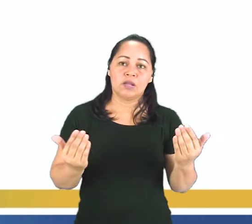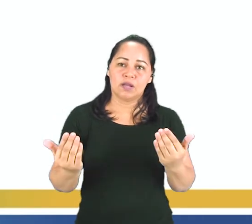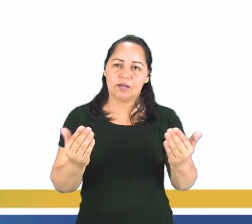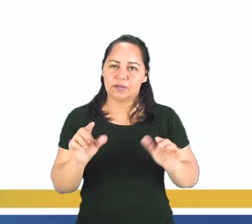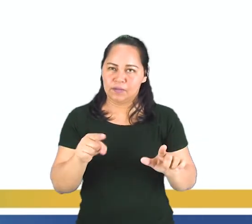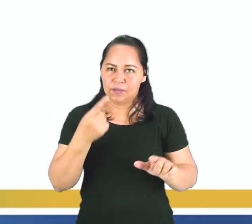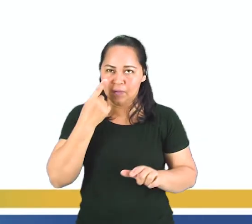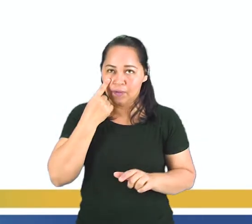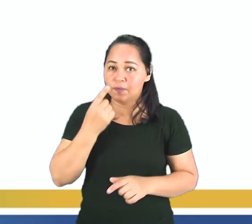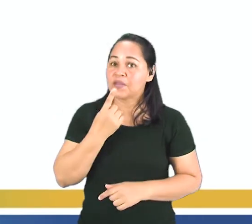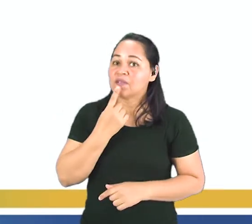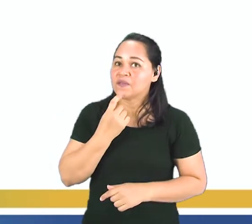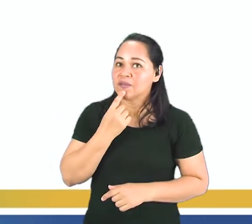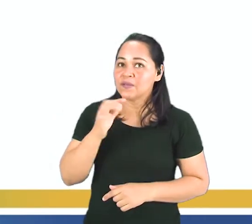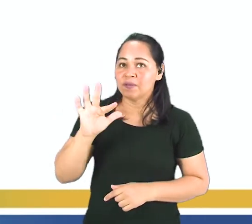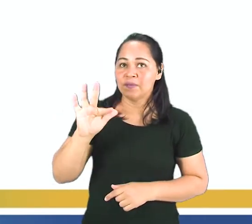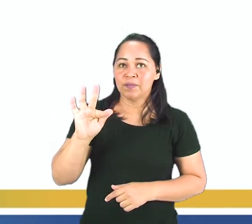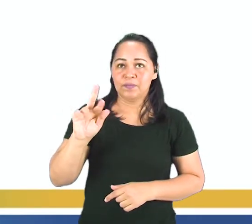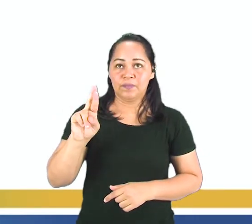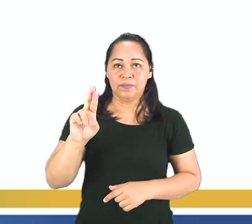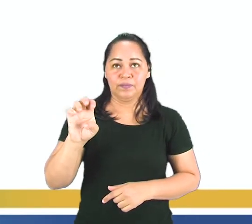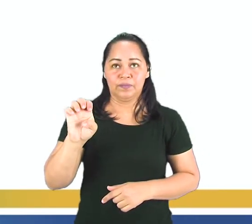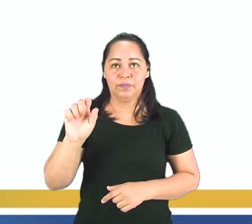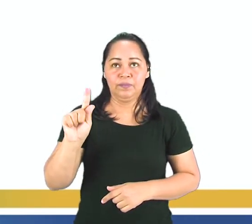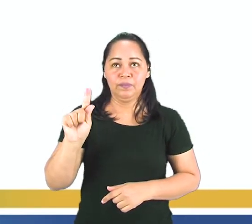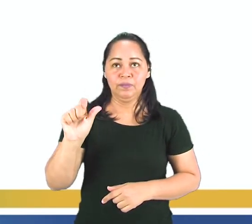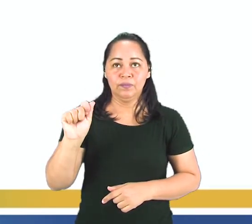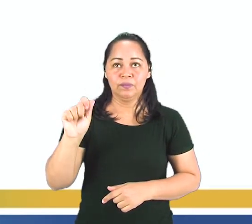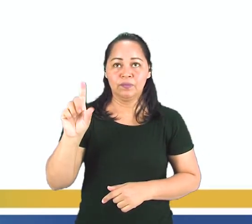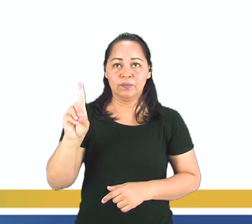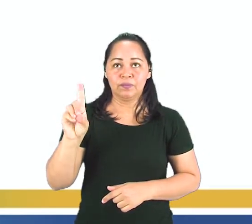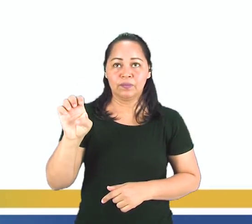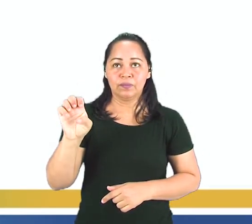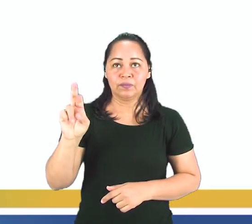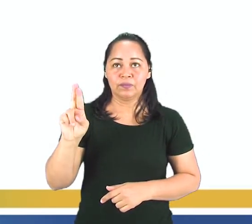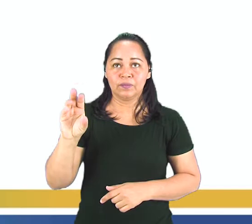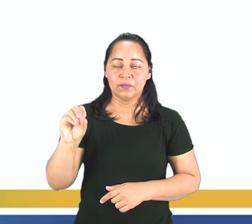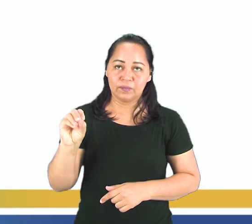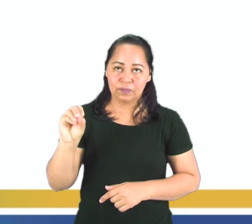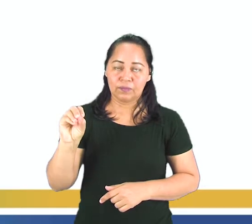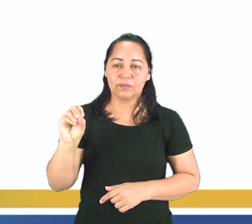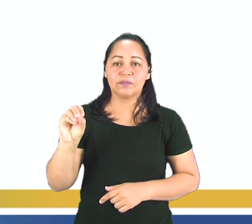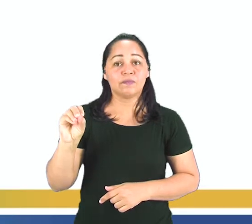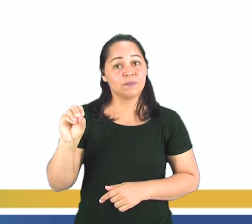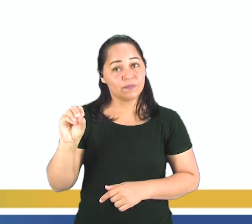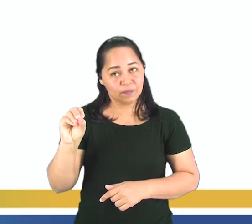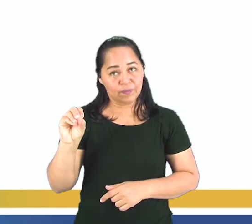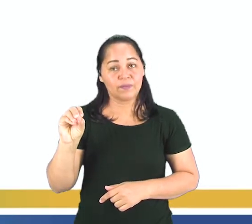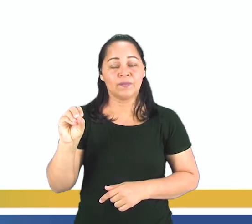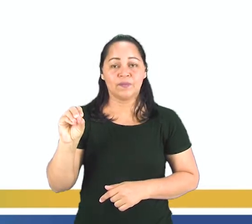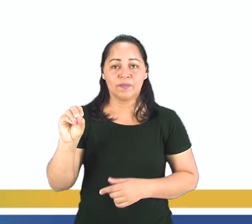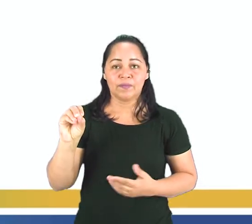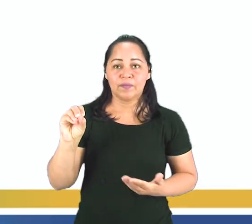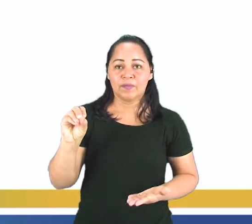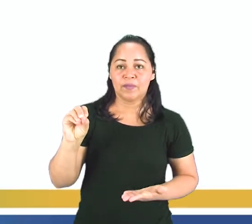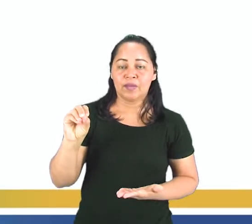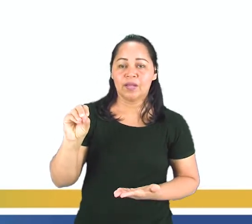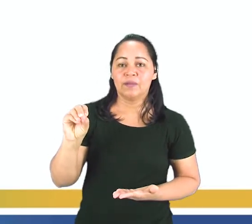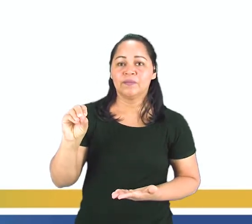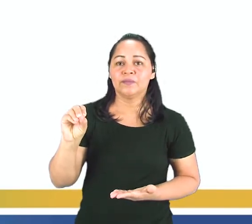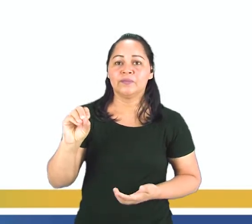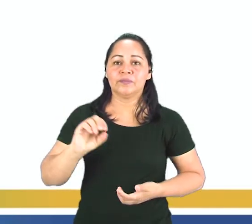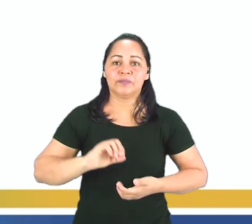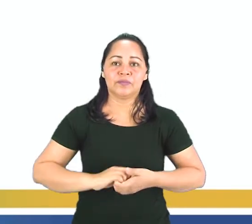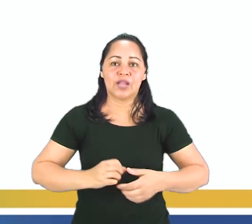con el nombre? Olhe lá. Para lavar los platos del almuerzo de domingo, utilizo el fregadero